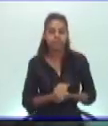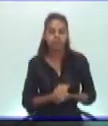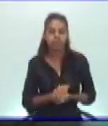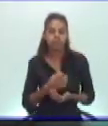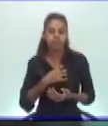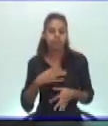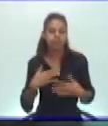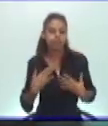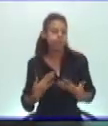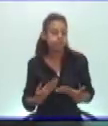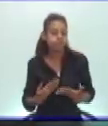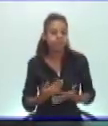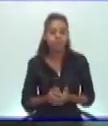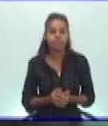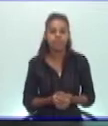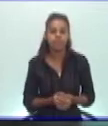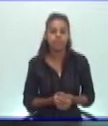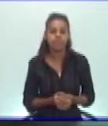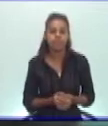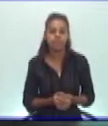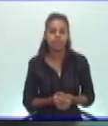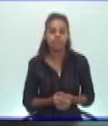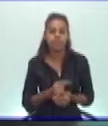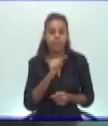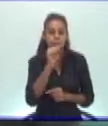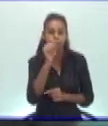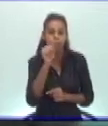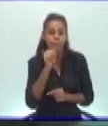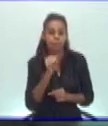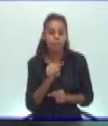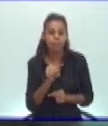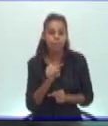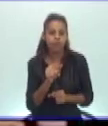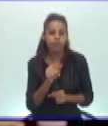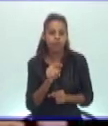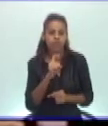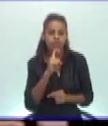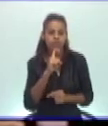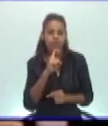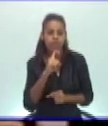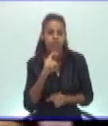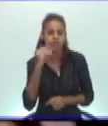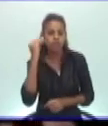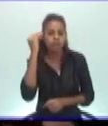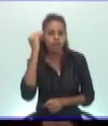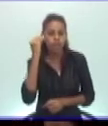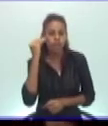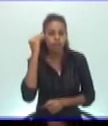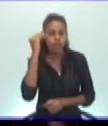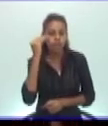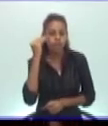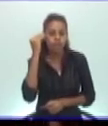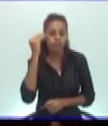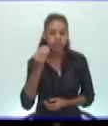una pregunta angustiosa en su mente. ¿Cómo